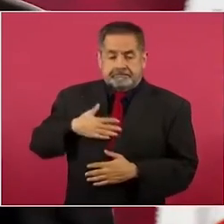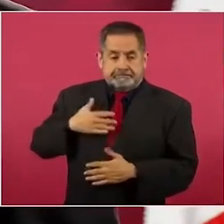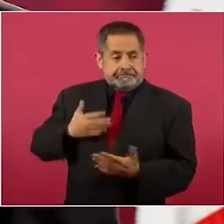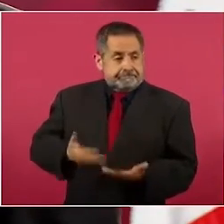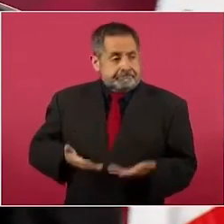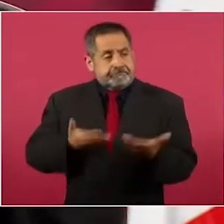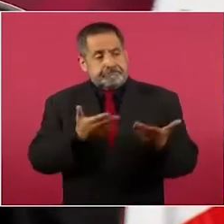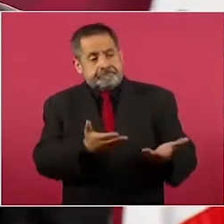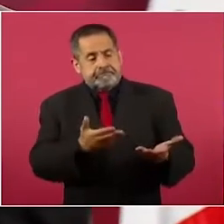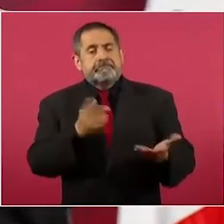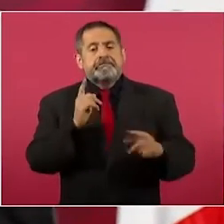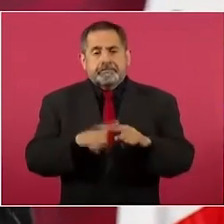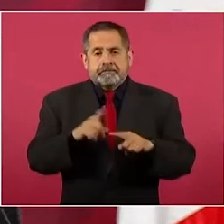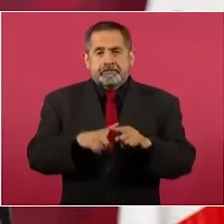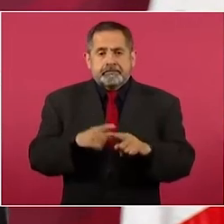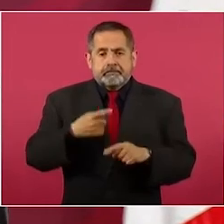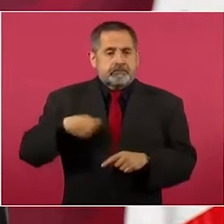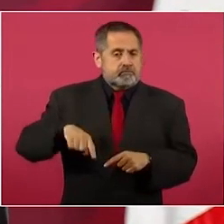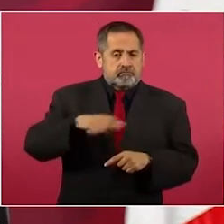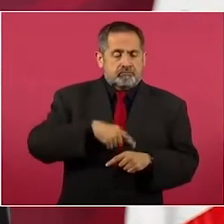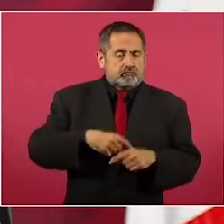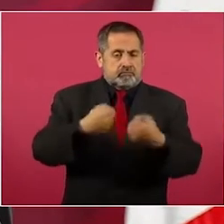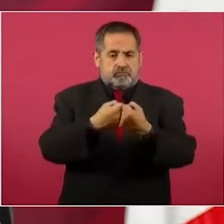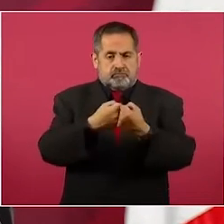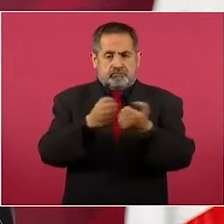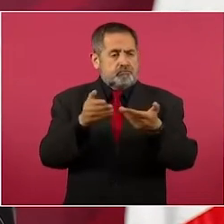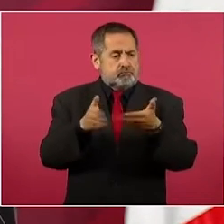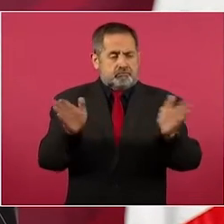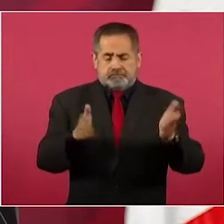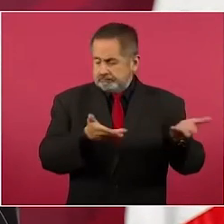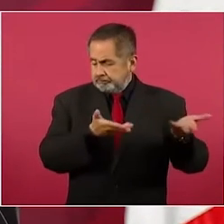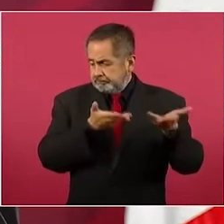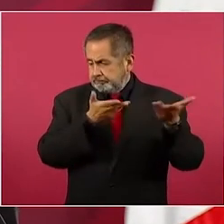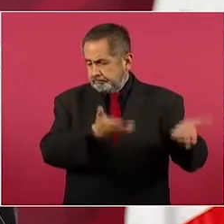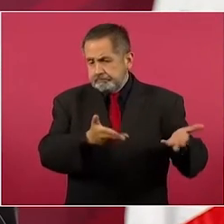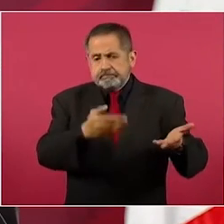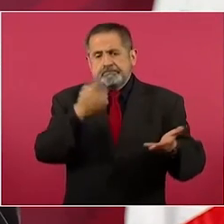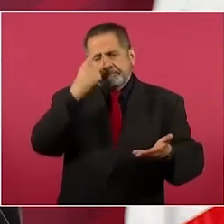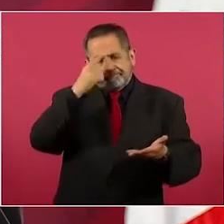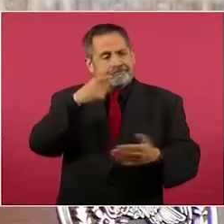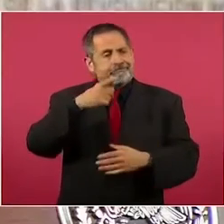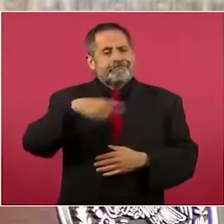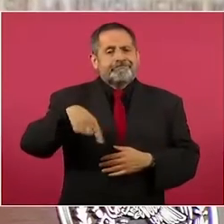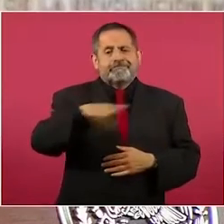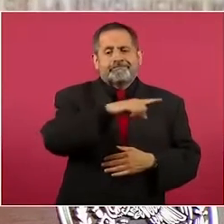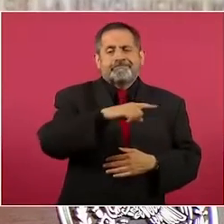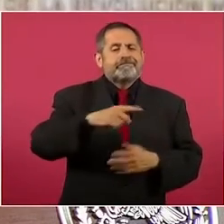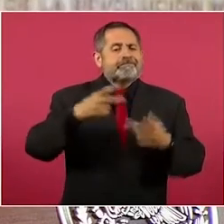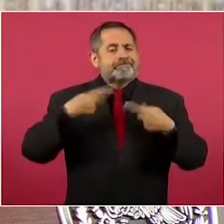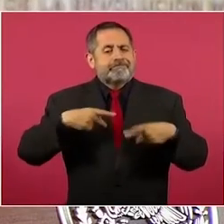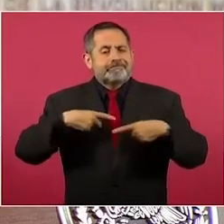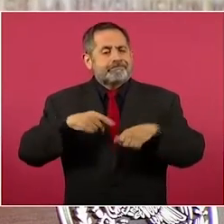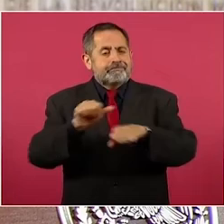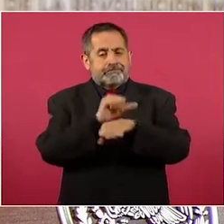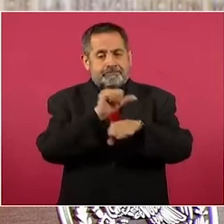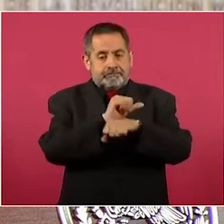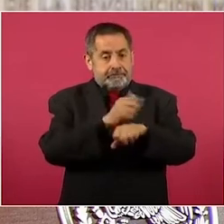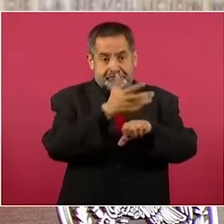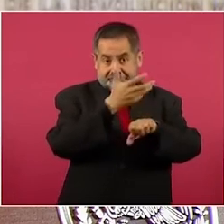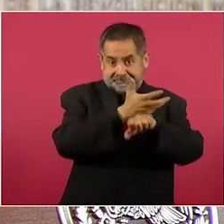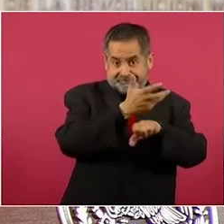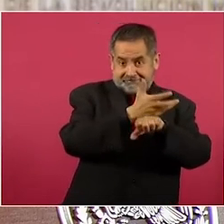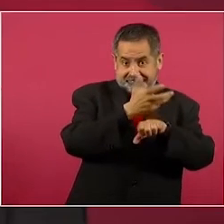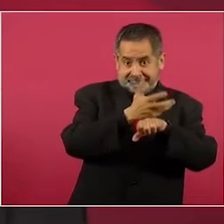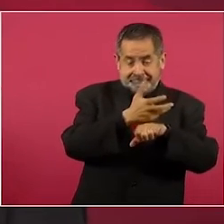que vamos a mantener abierta la frontera para que los automovilistas